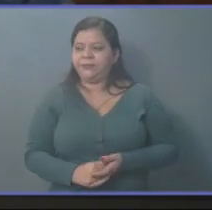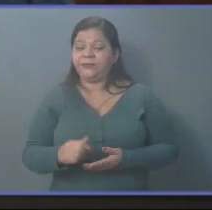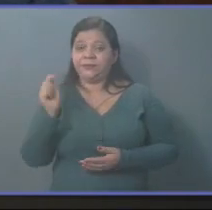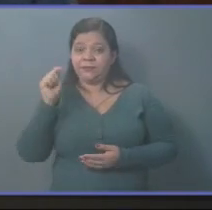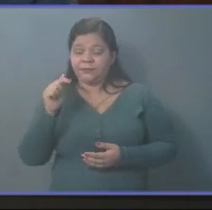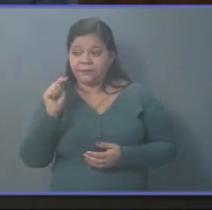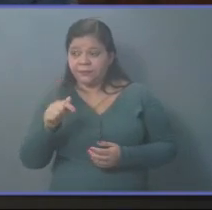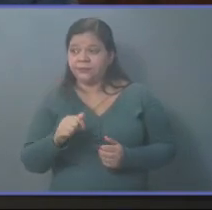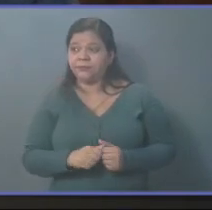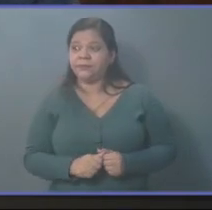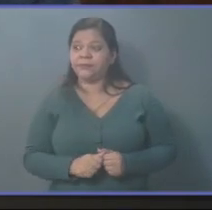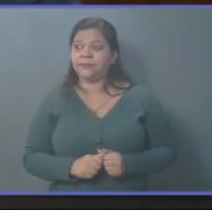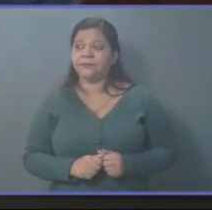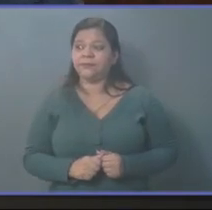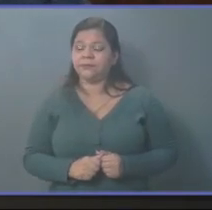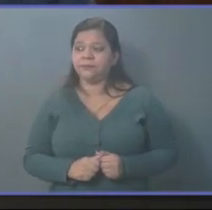tanto,